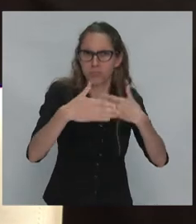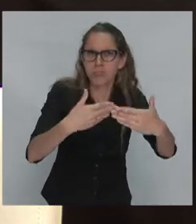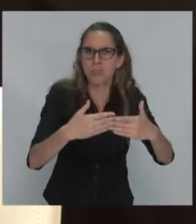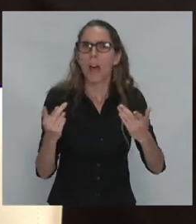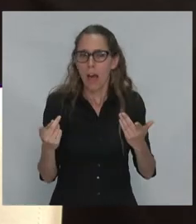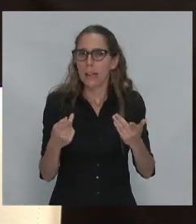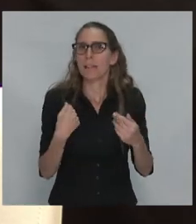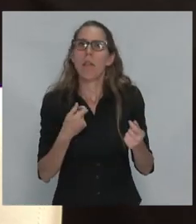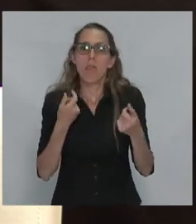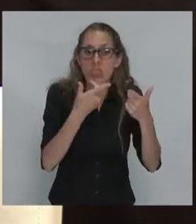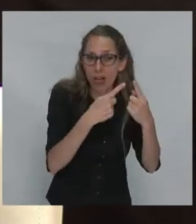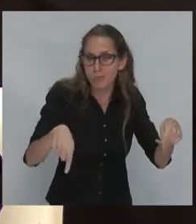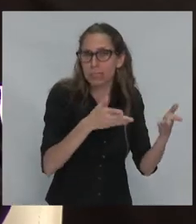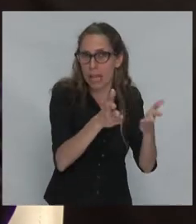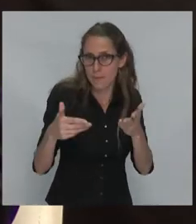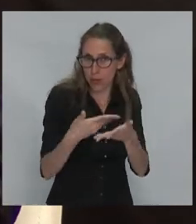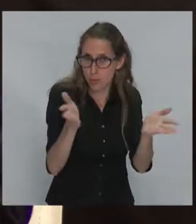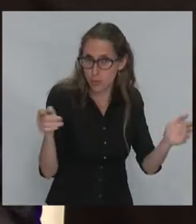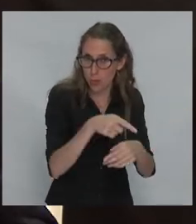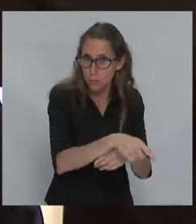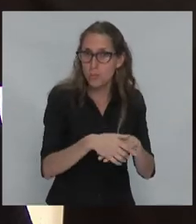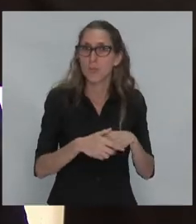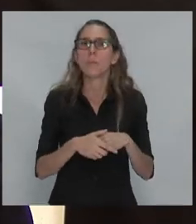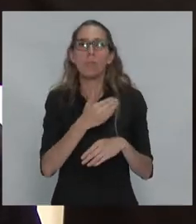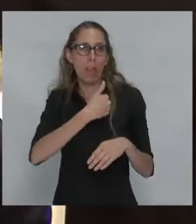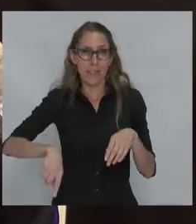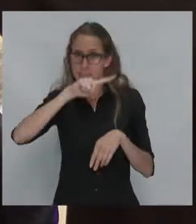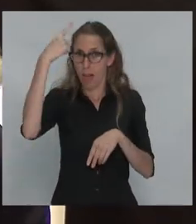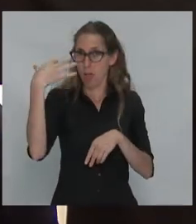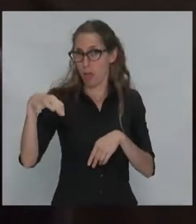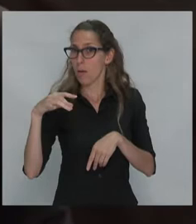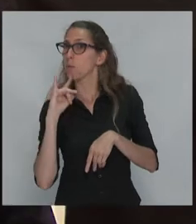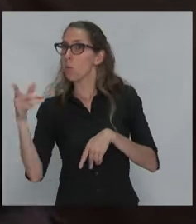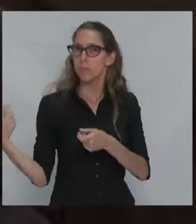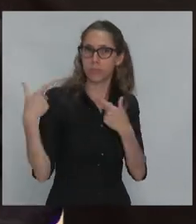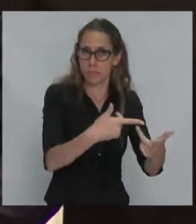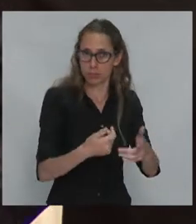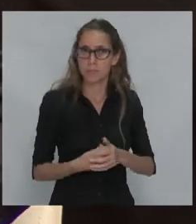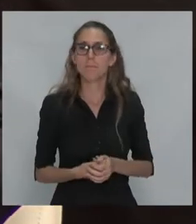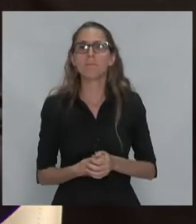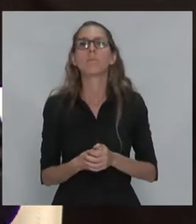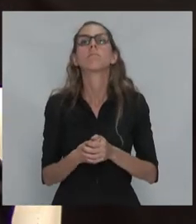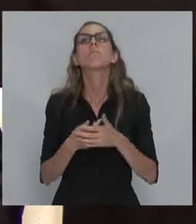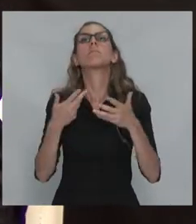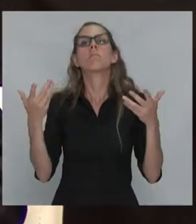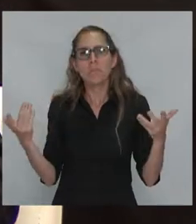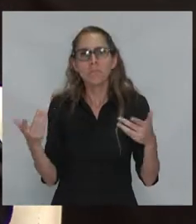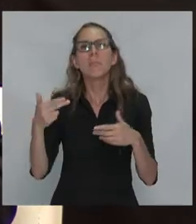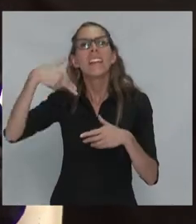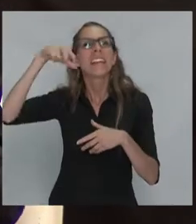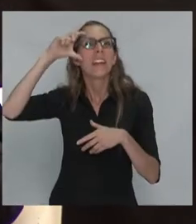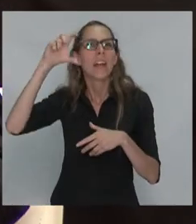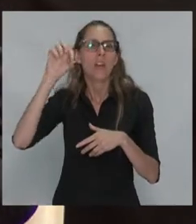servicio público. El problema que hay hoy es el neoliberalismo. Se habla mucho de